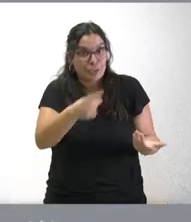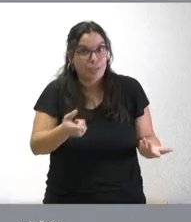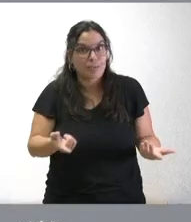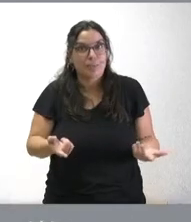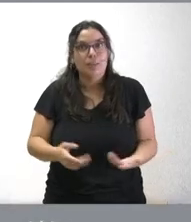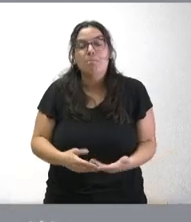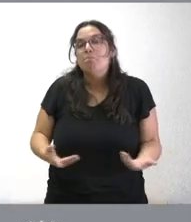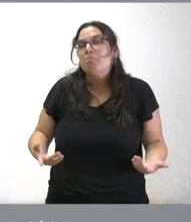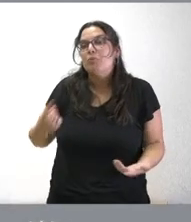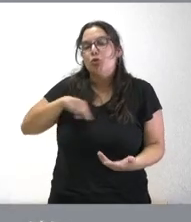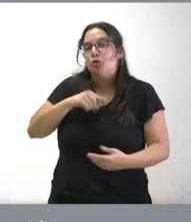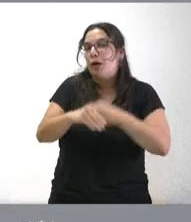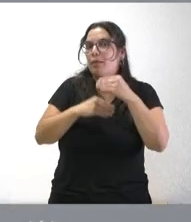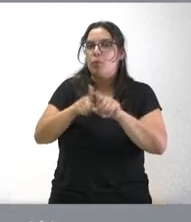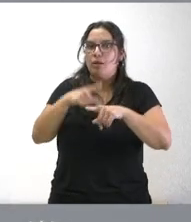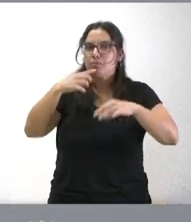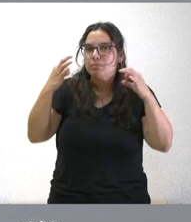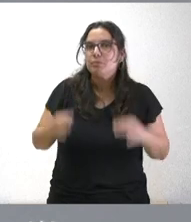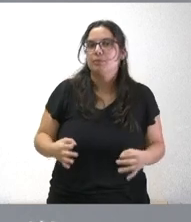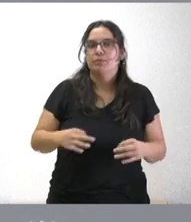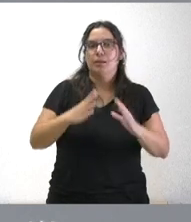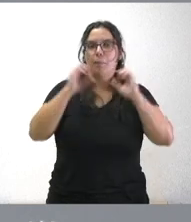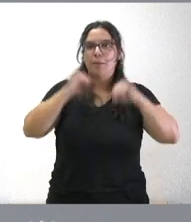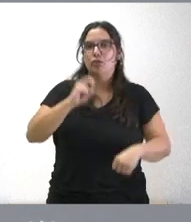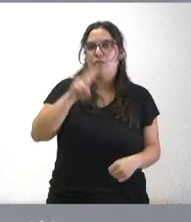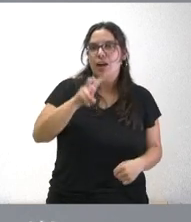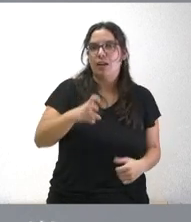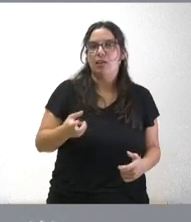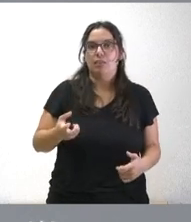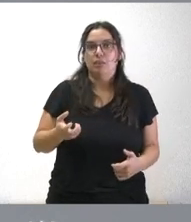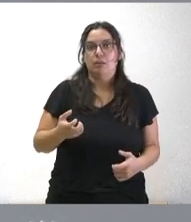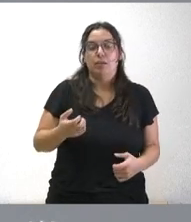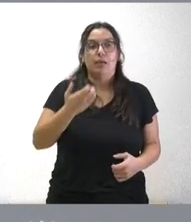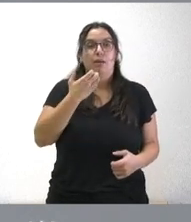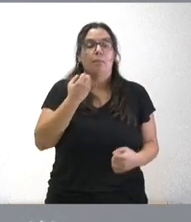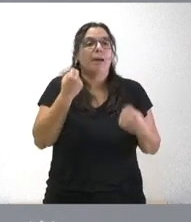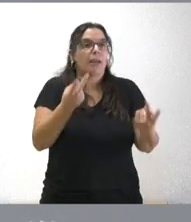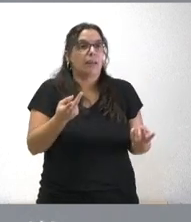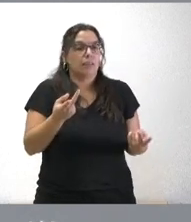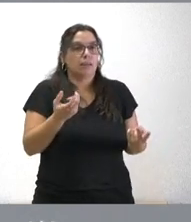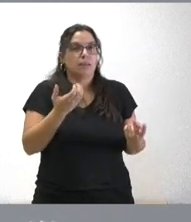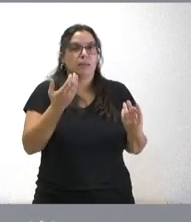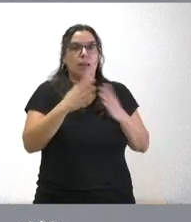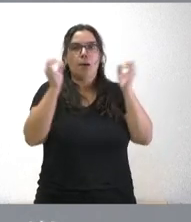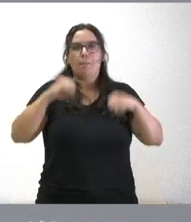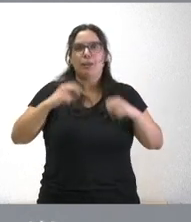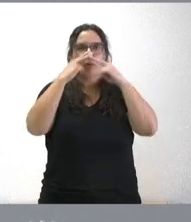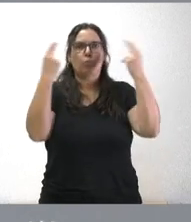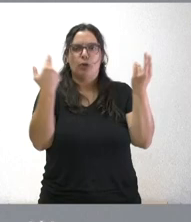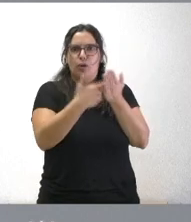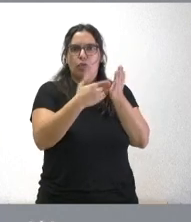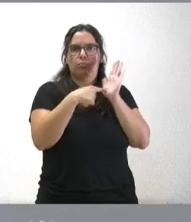Fíjese nosotros lo que hacemos es reafirmar la vigencia de ese pacto ¿Qué necesidad? creo que tenga nada de especial porque es un pacto público y notorio esa es la ventaja